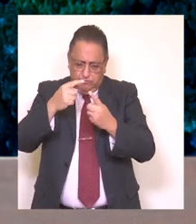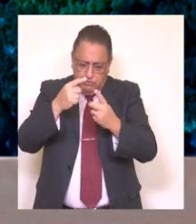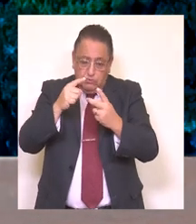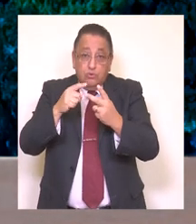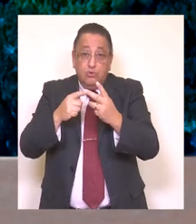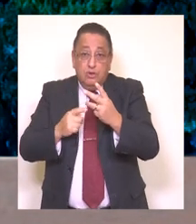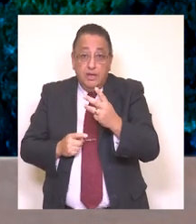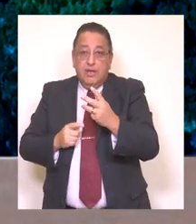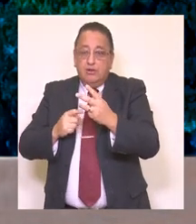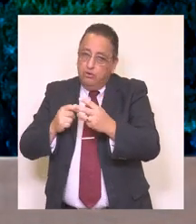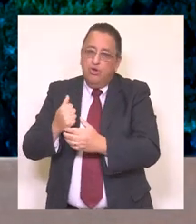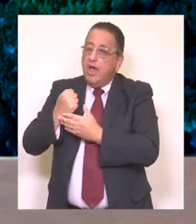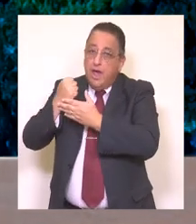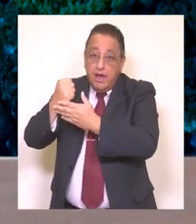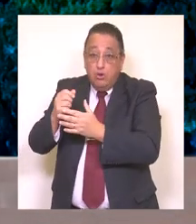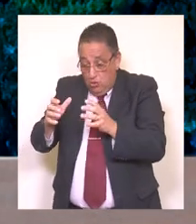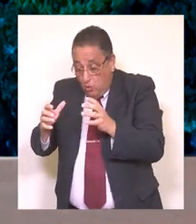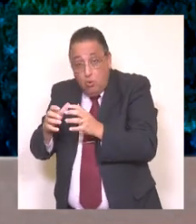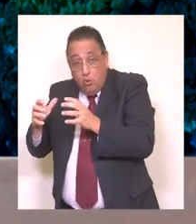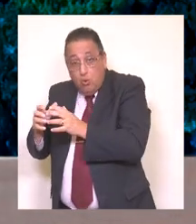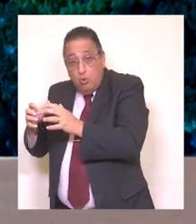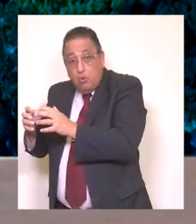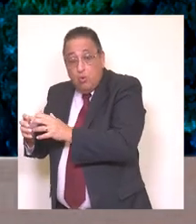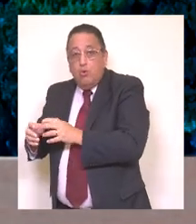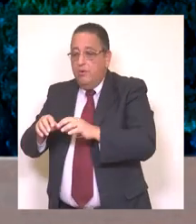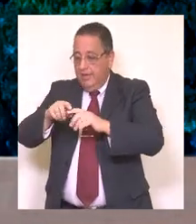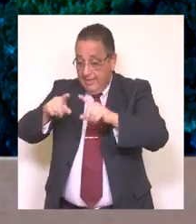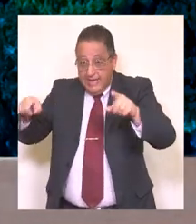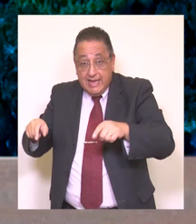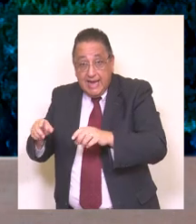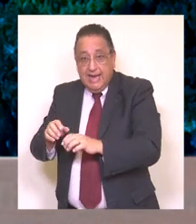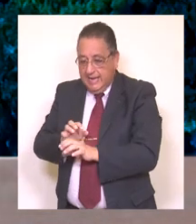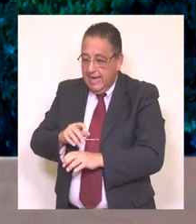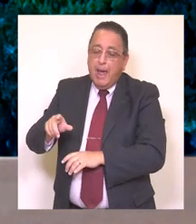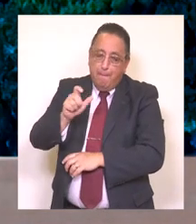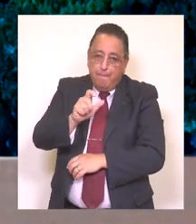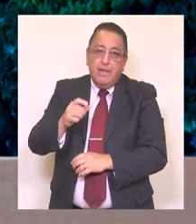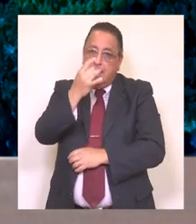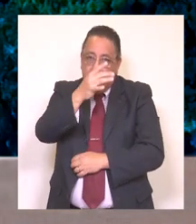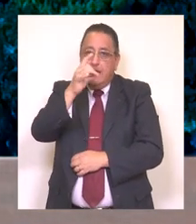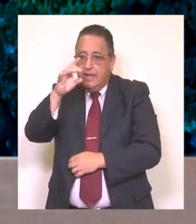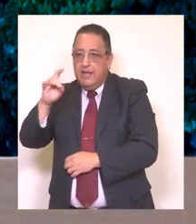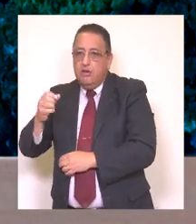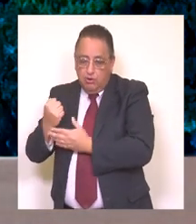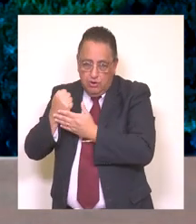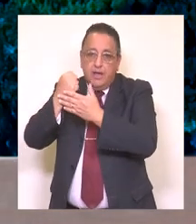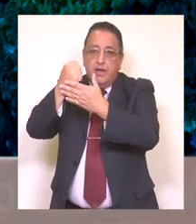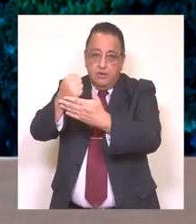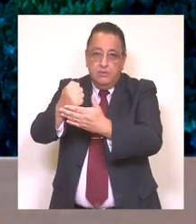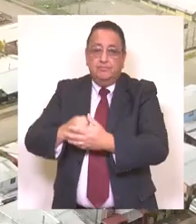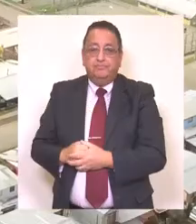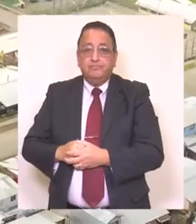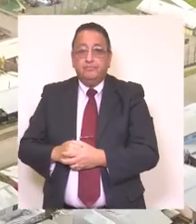mencionar las demás atenciones que realizamos con nuestro equipo de higiene ambiental en la clínica veterinaria que hoy día atiende a cada